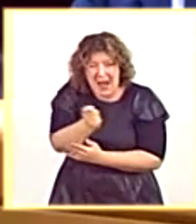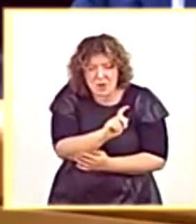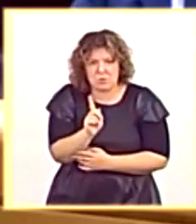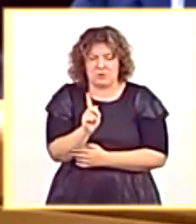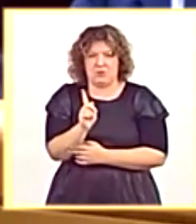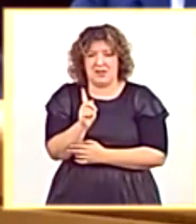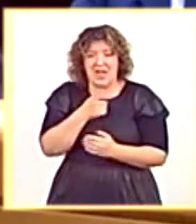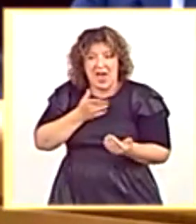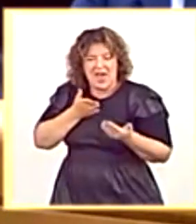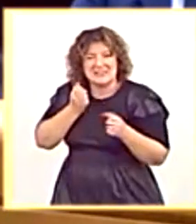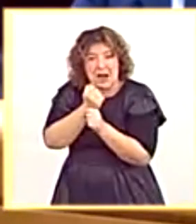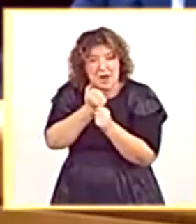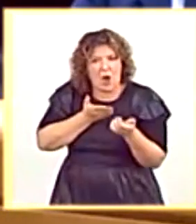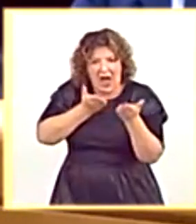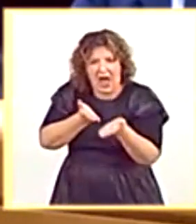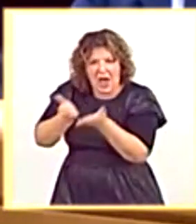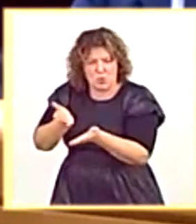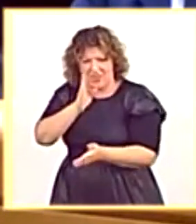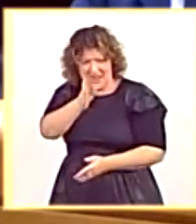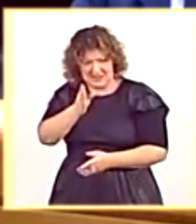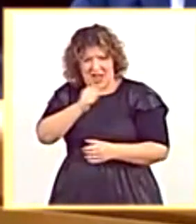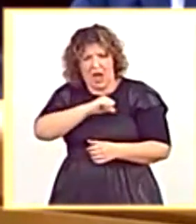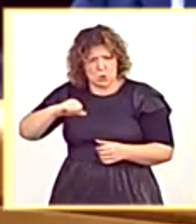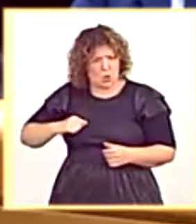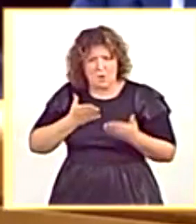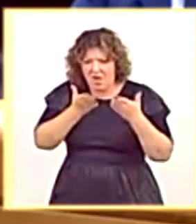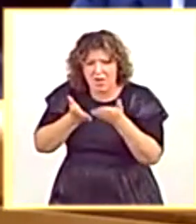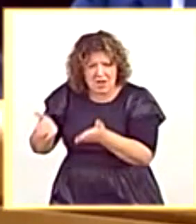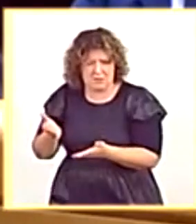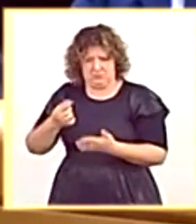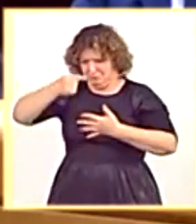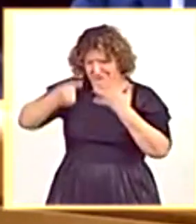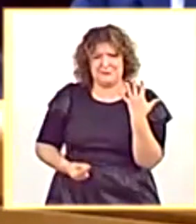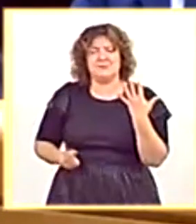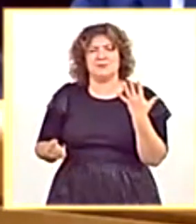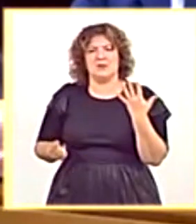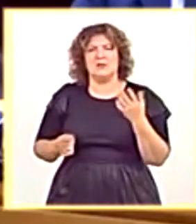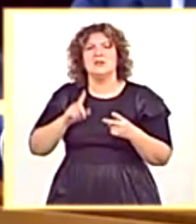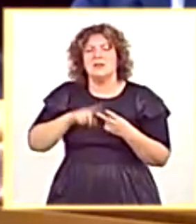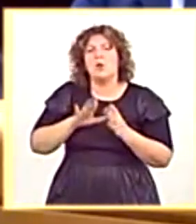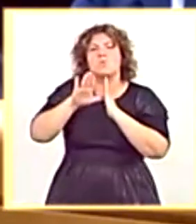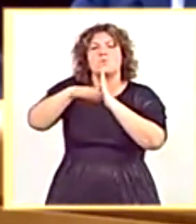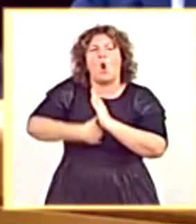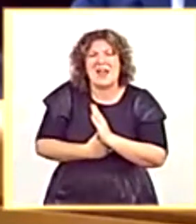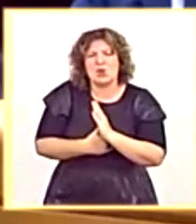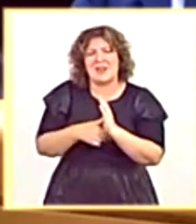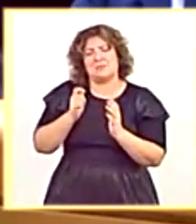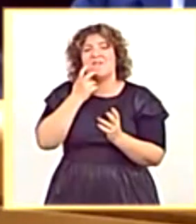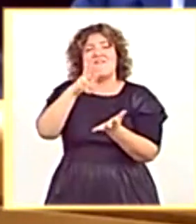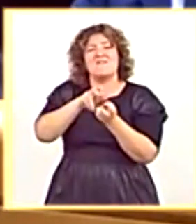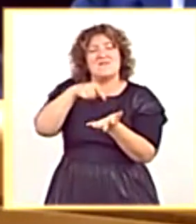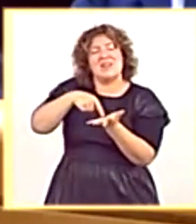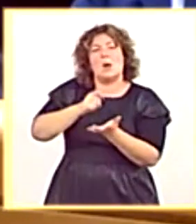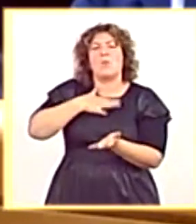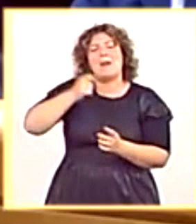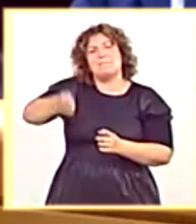no hemos dado ayudas directas a los trabajadores autónomos. No puede decir que no hemos aprobado moratorias, por ejemplo, fiscales